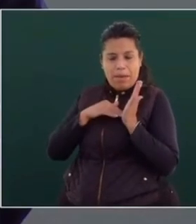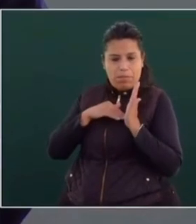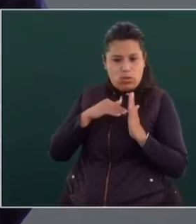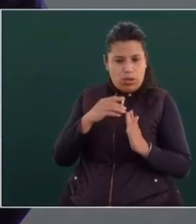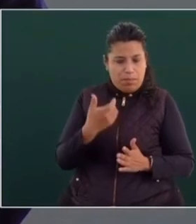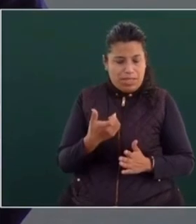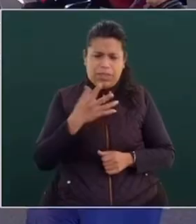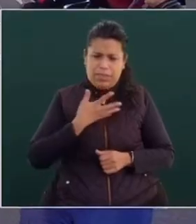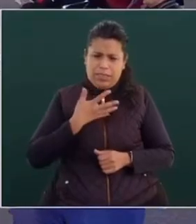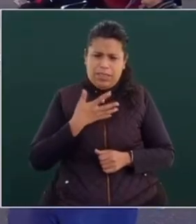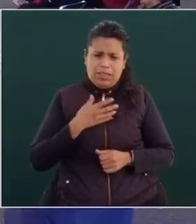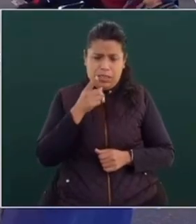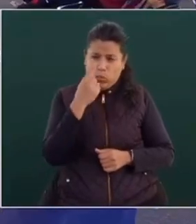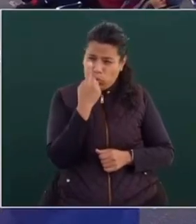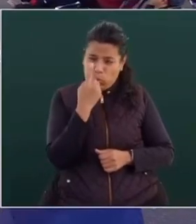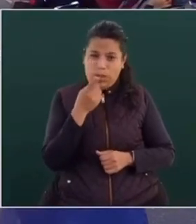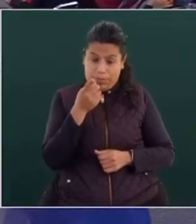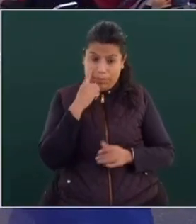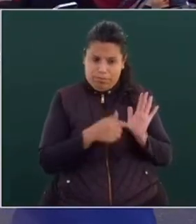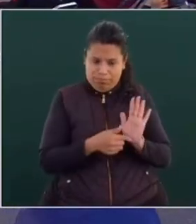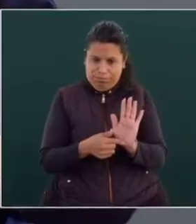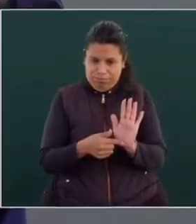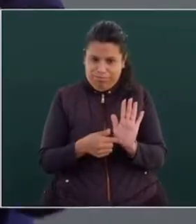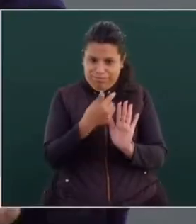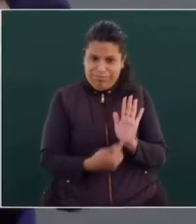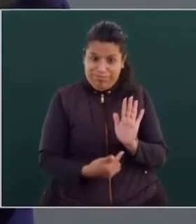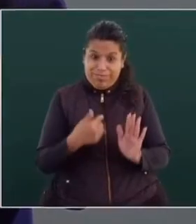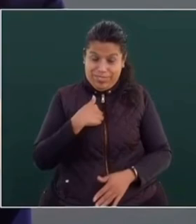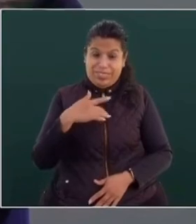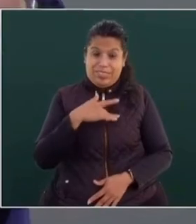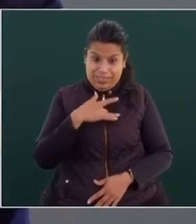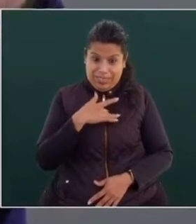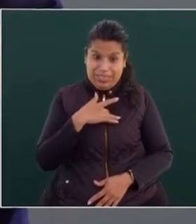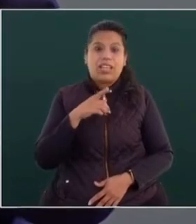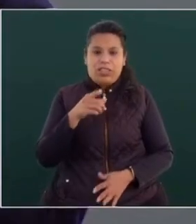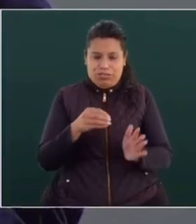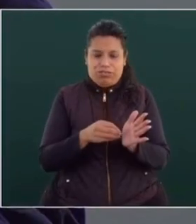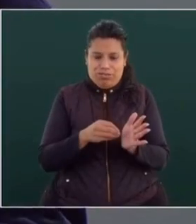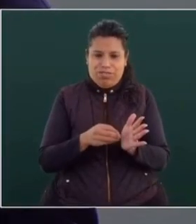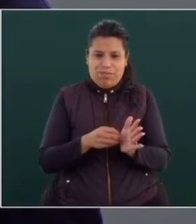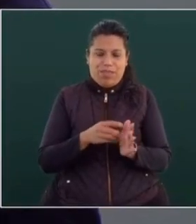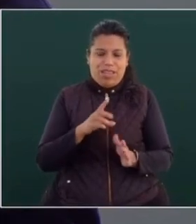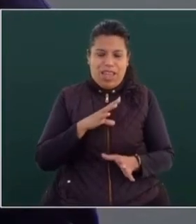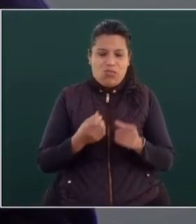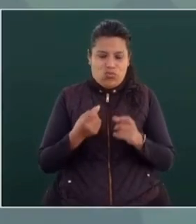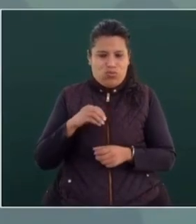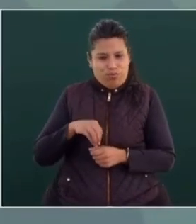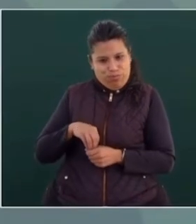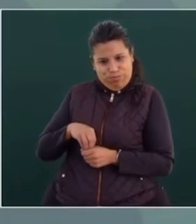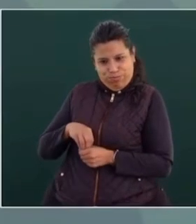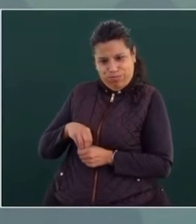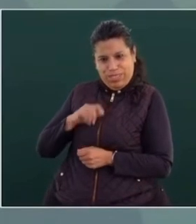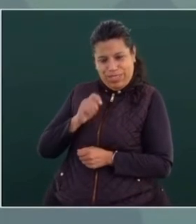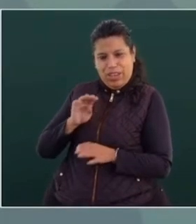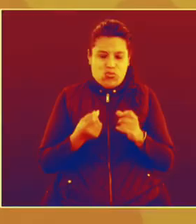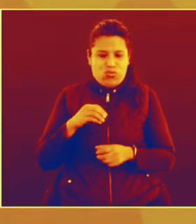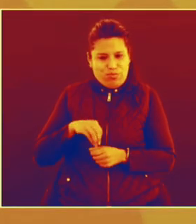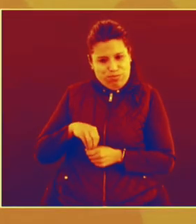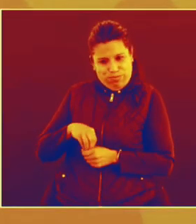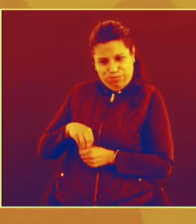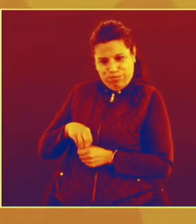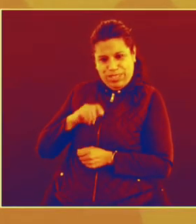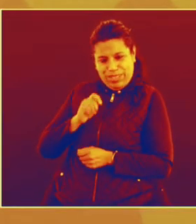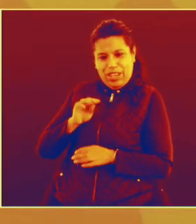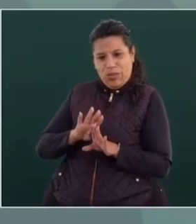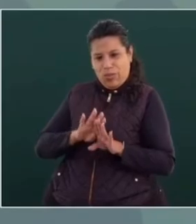en medicamentos. Una de ellas, que voy a plantear porque estoy sintiendo que siguen, siguen, siguen en campañas en contra nuestra, en